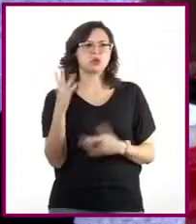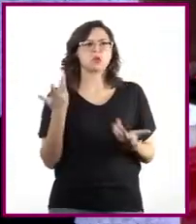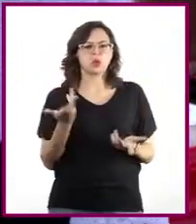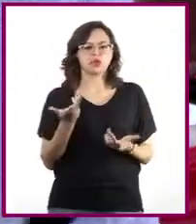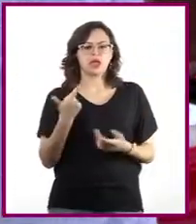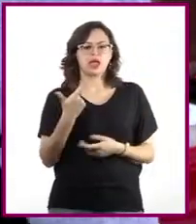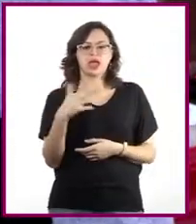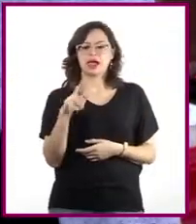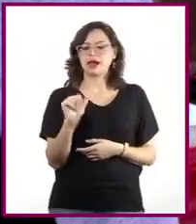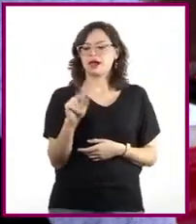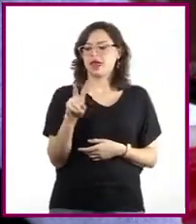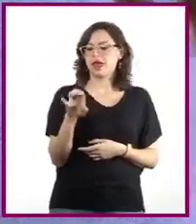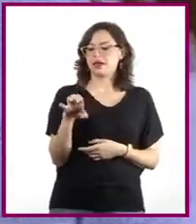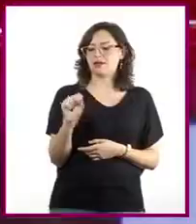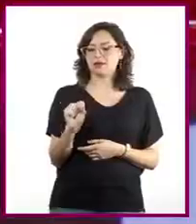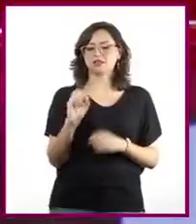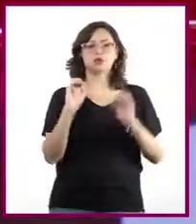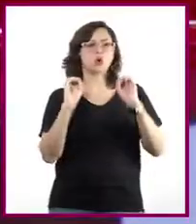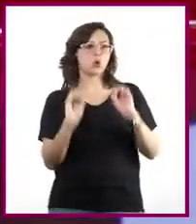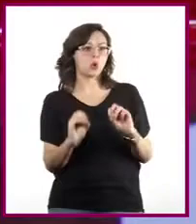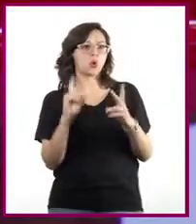...o agudos.